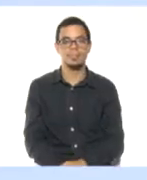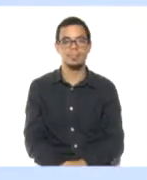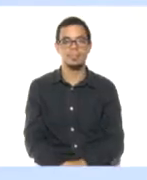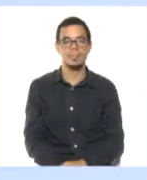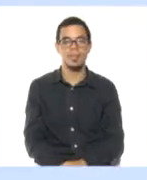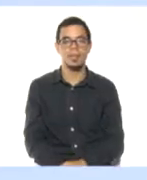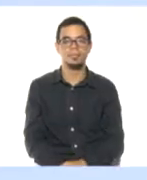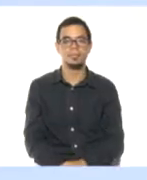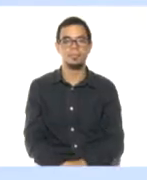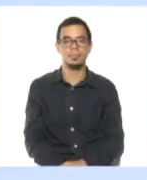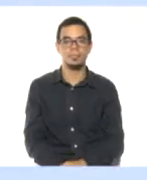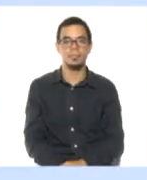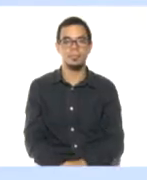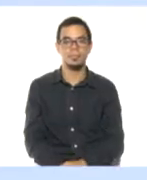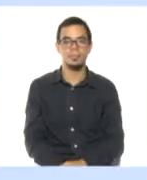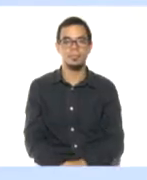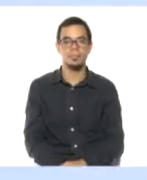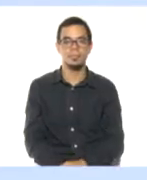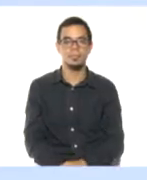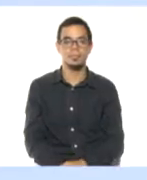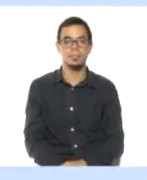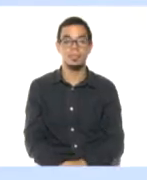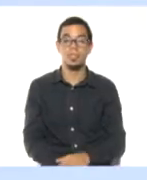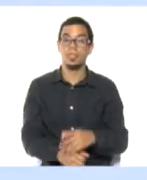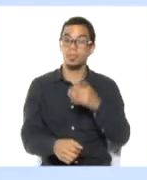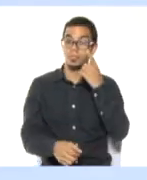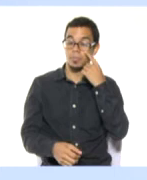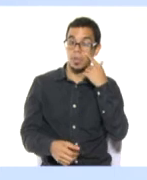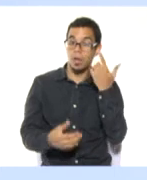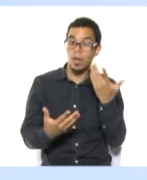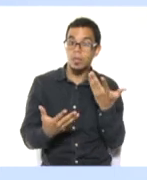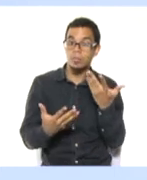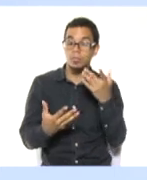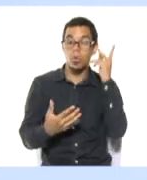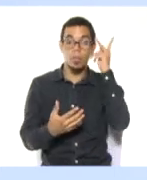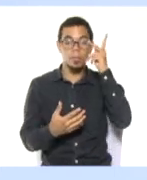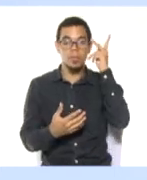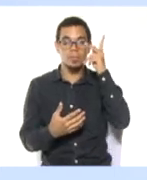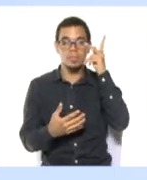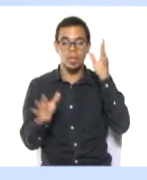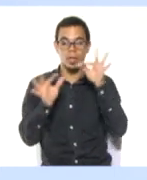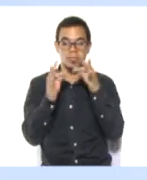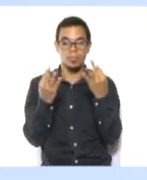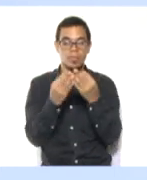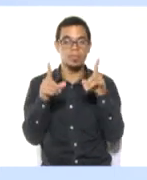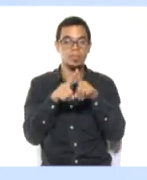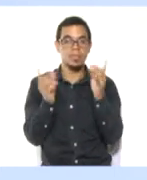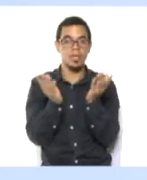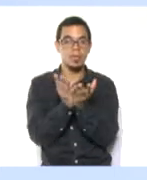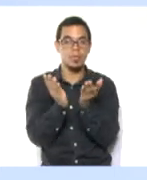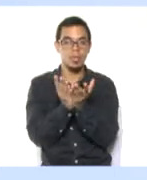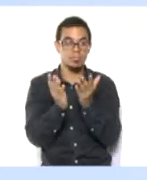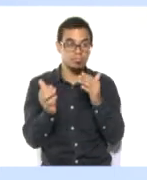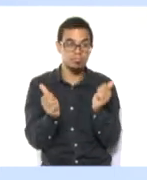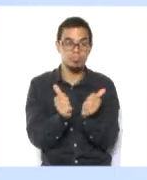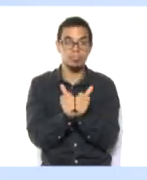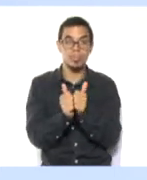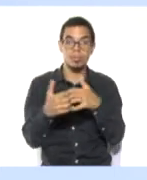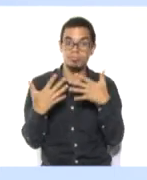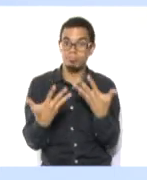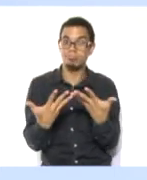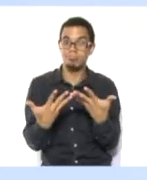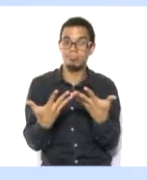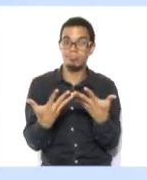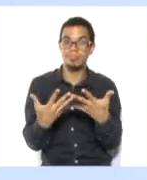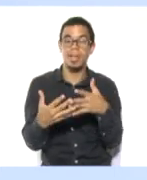Paso por acá para agradecerle a todos nuestros docentes que nos acompañaron acá en Cada Familia Una Escuela por el día de hoy. También